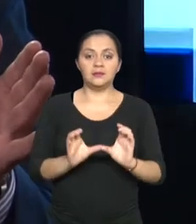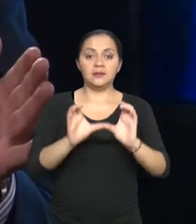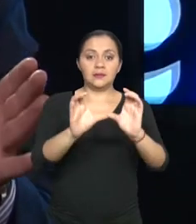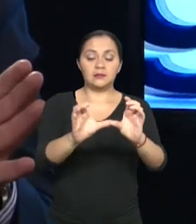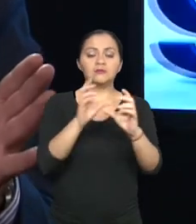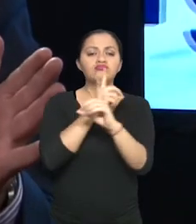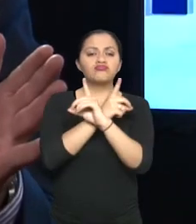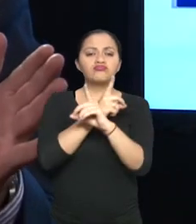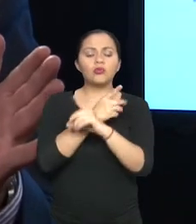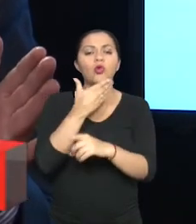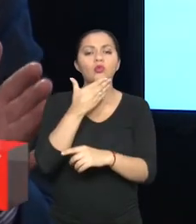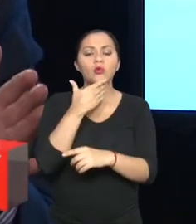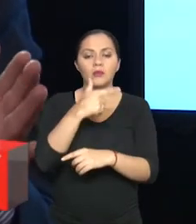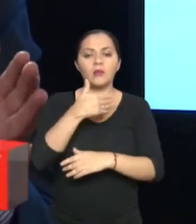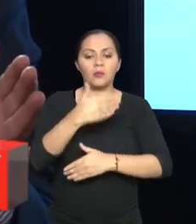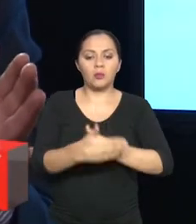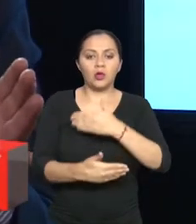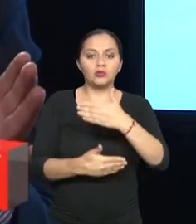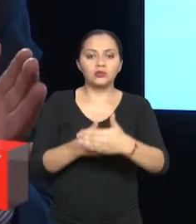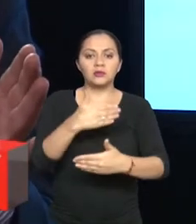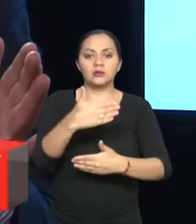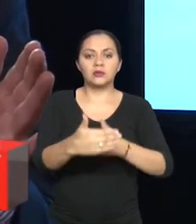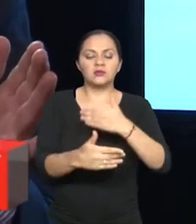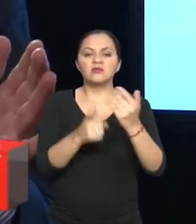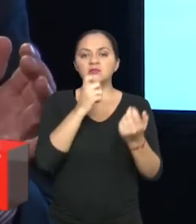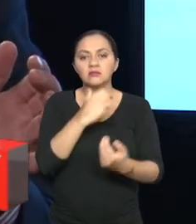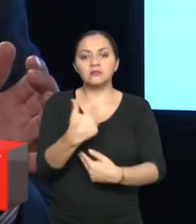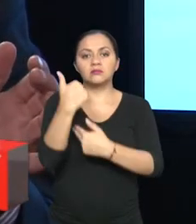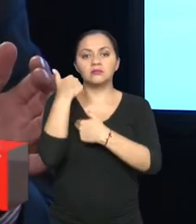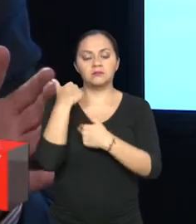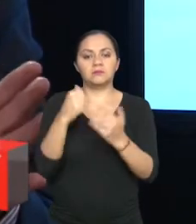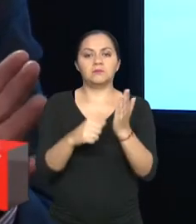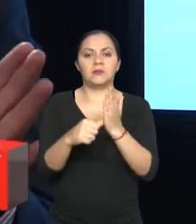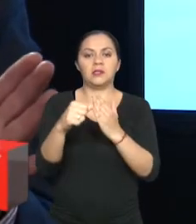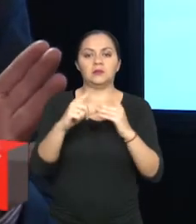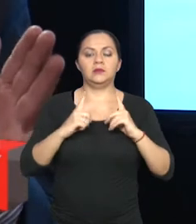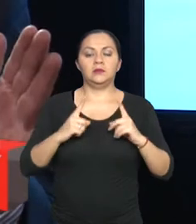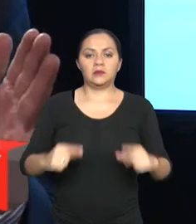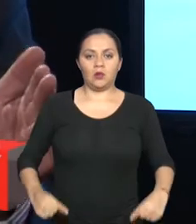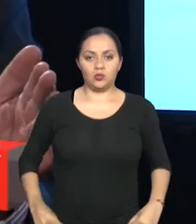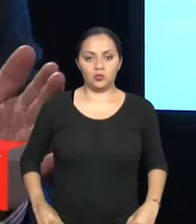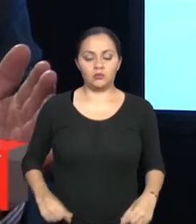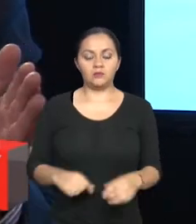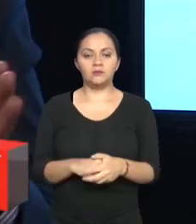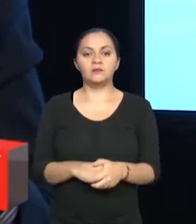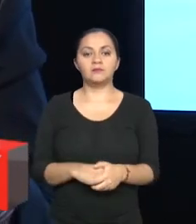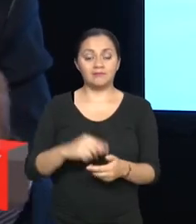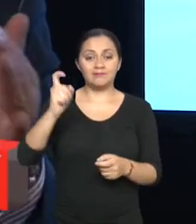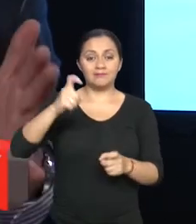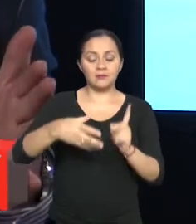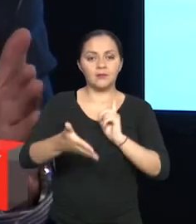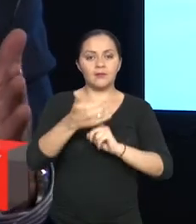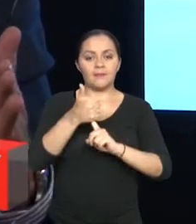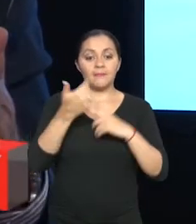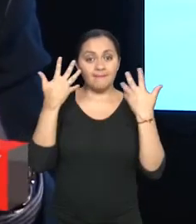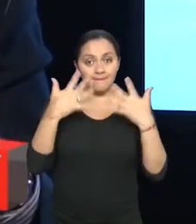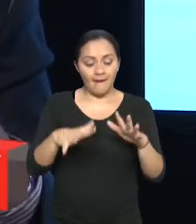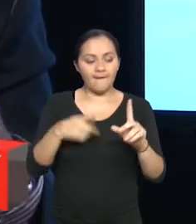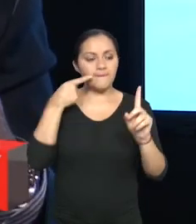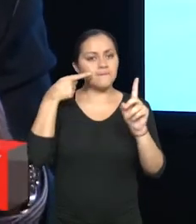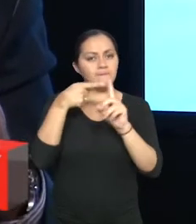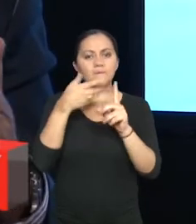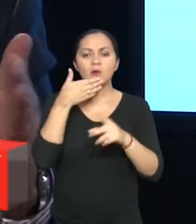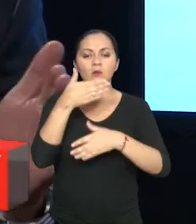discapacidad es un procedimiento solo a cargo del Ministerio de Salud. Que eso hemos logrado, esperamos de que nos